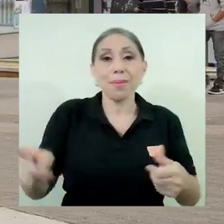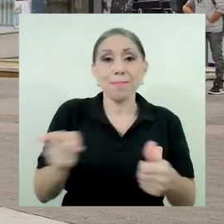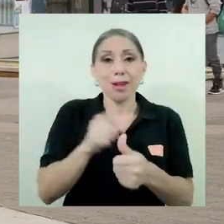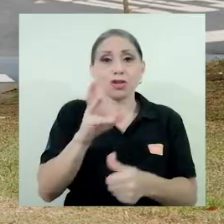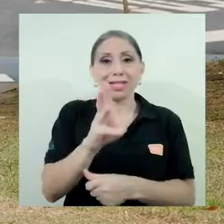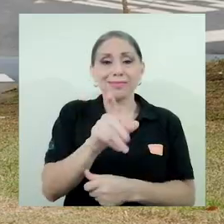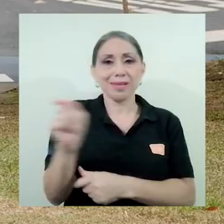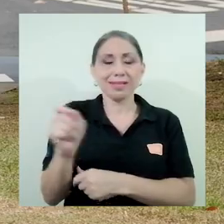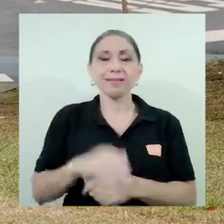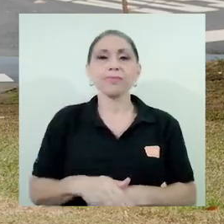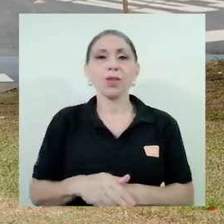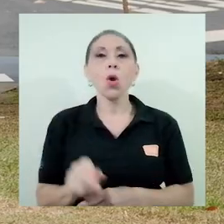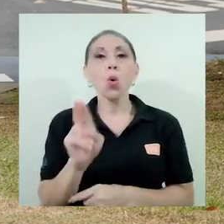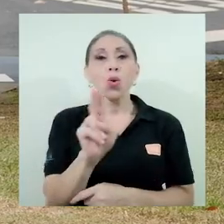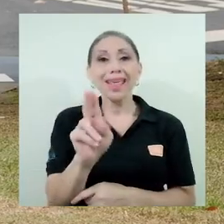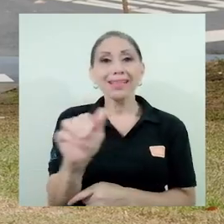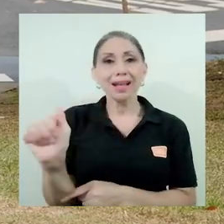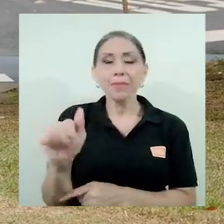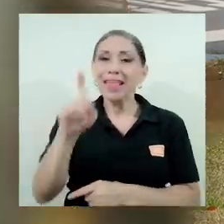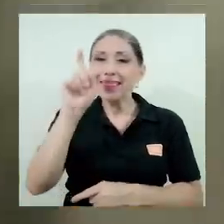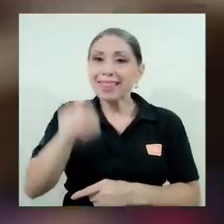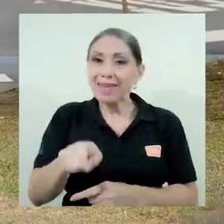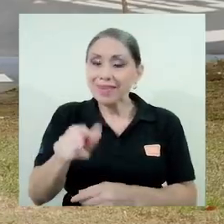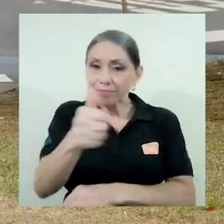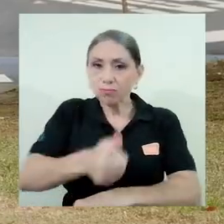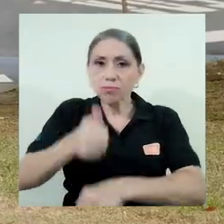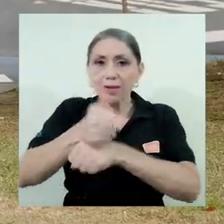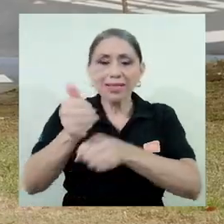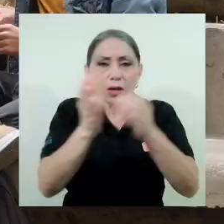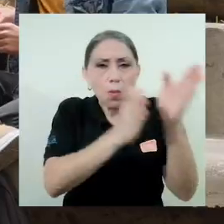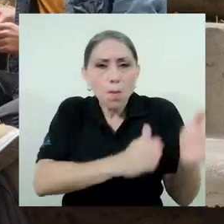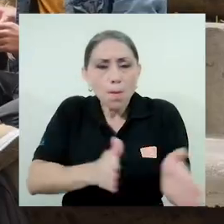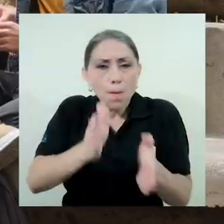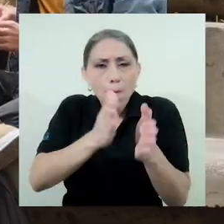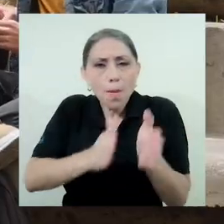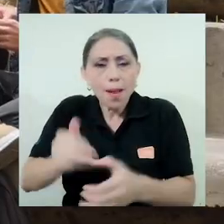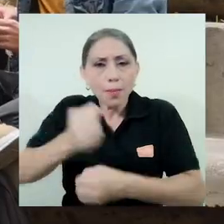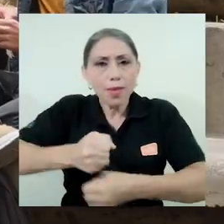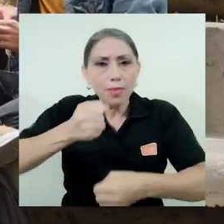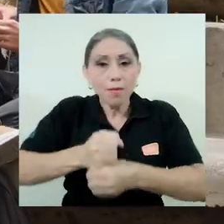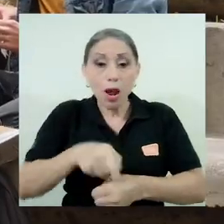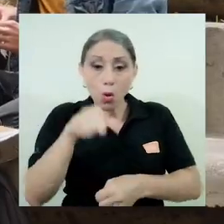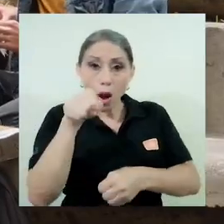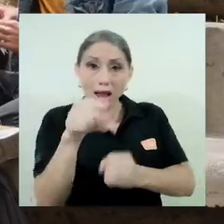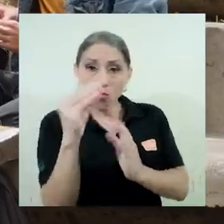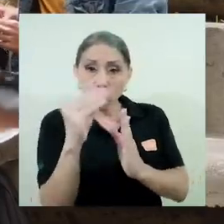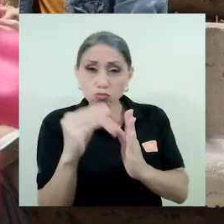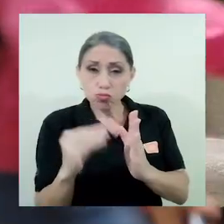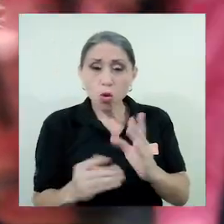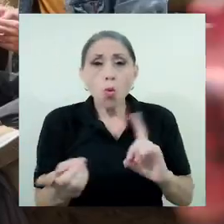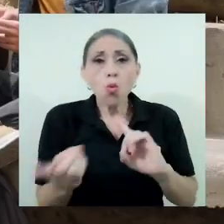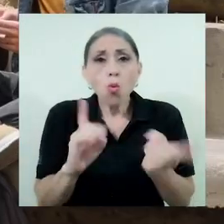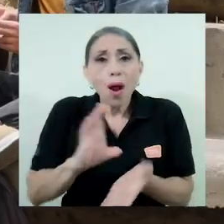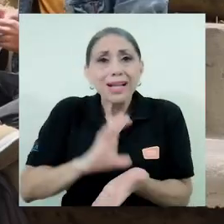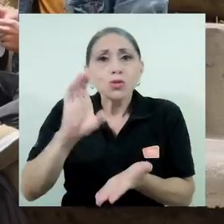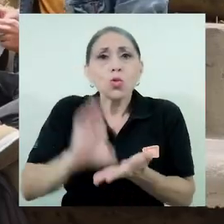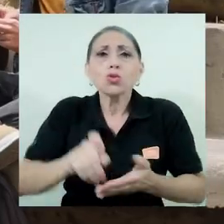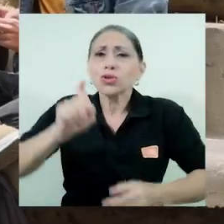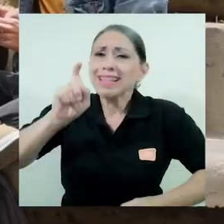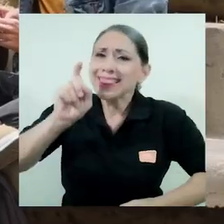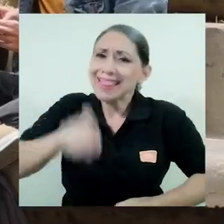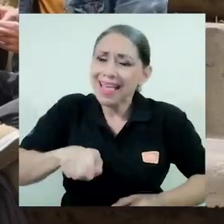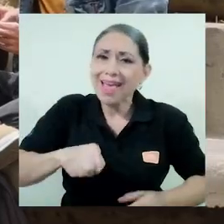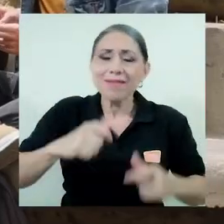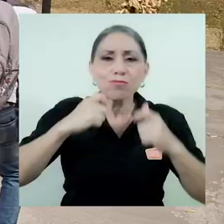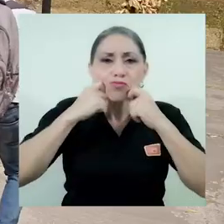ciclo. Las unidades académicas tienen que establecer un plan de trabajo donde determinan cuáles cursos son los que necesariamente son